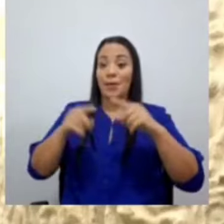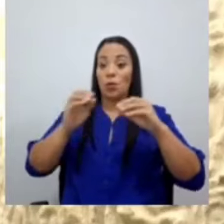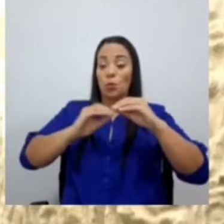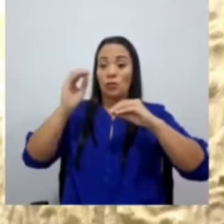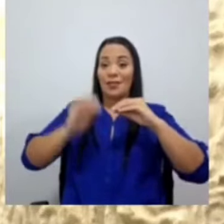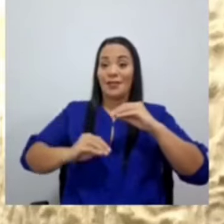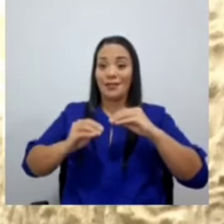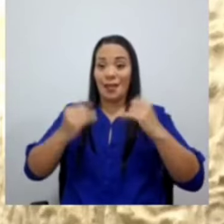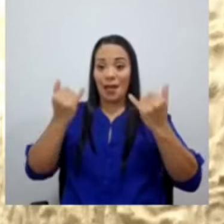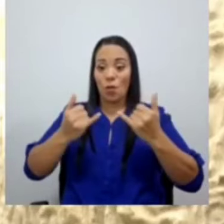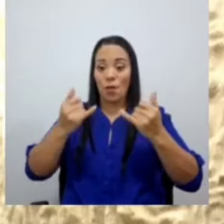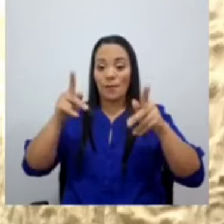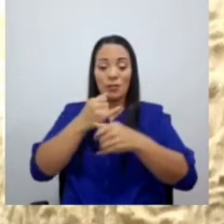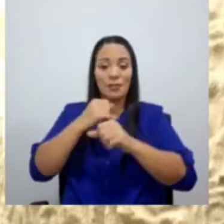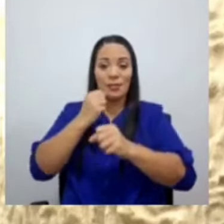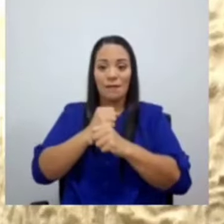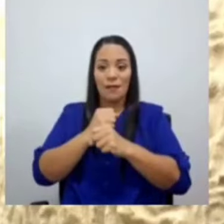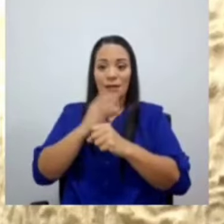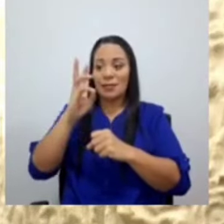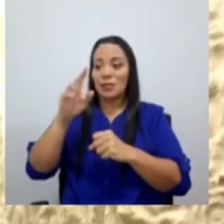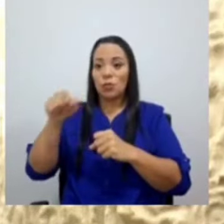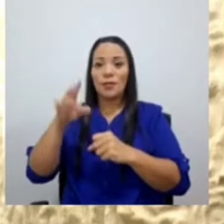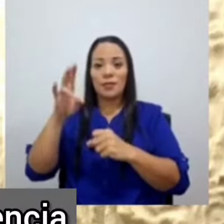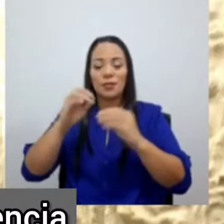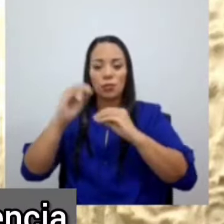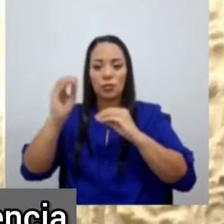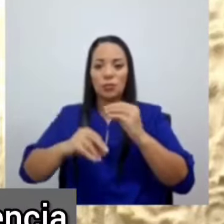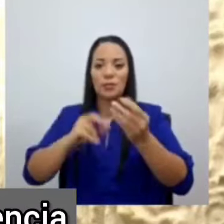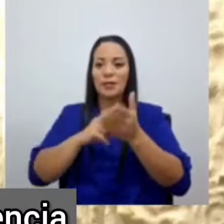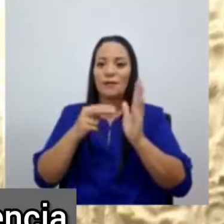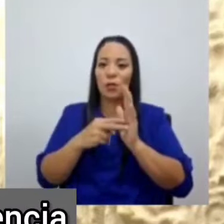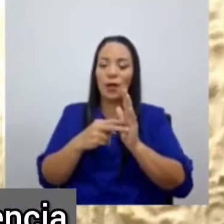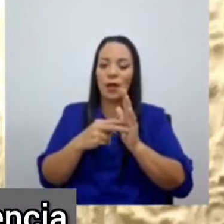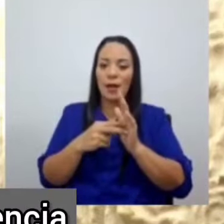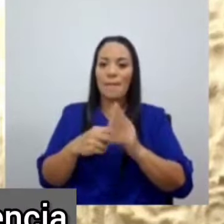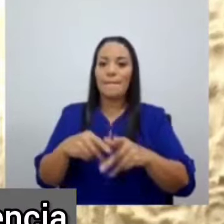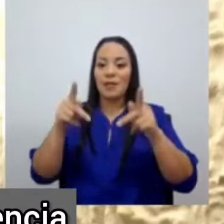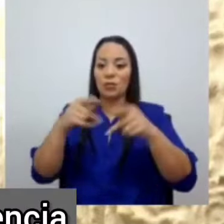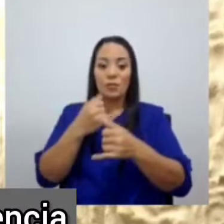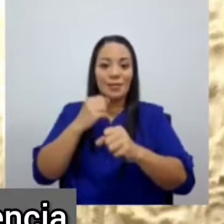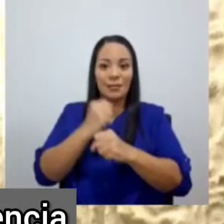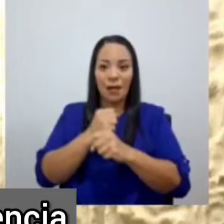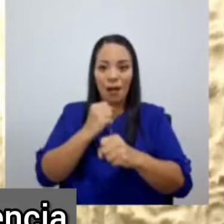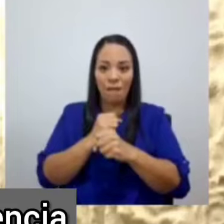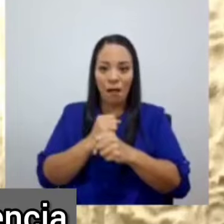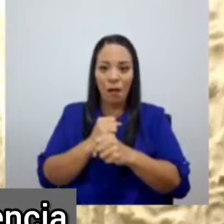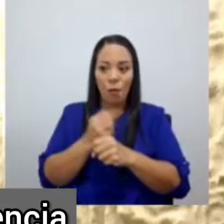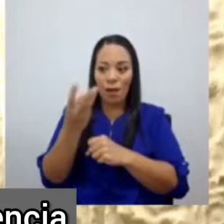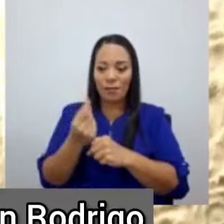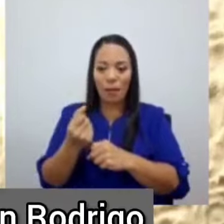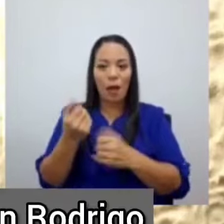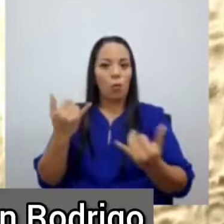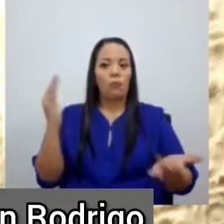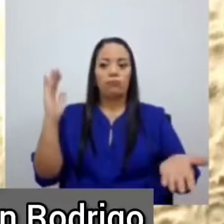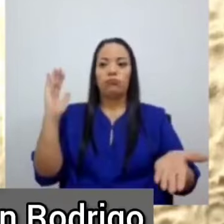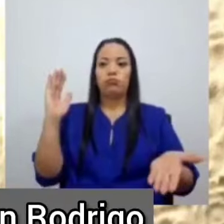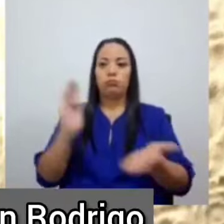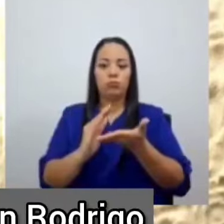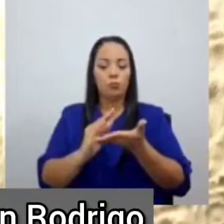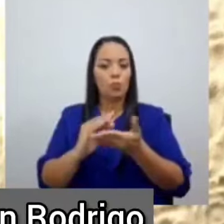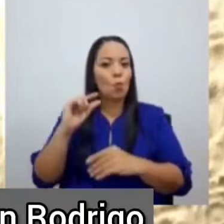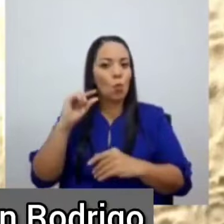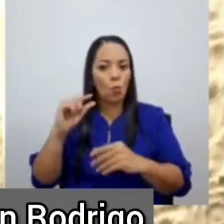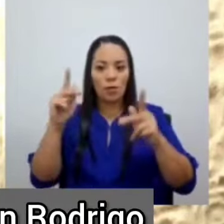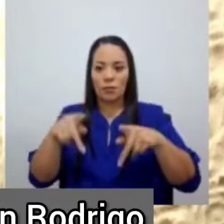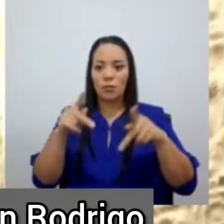ubica en el 6.7%, lo cual significa que es el desempleo más bajo de toda la existencia de la encuesta continua de